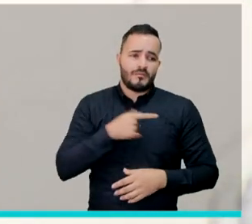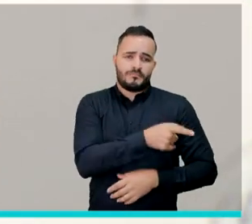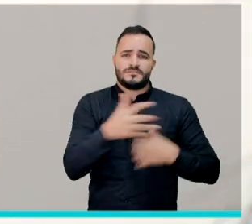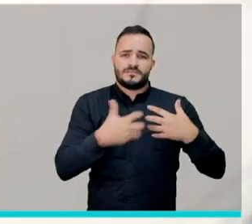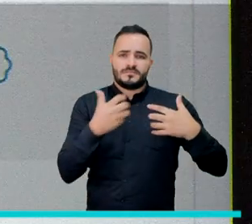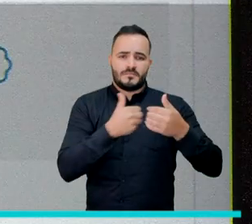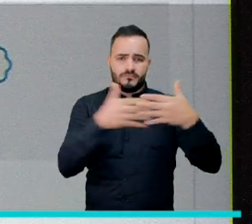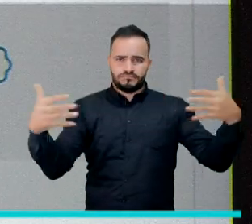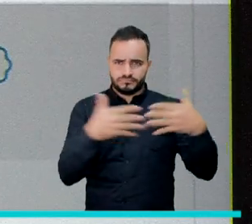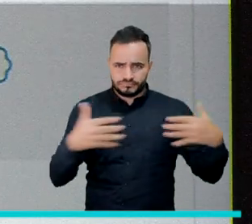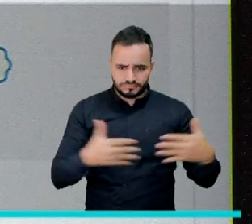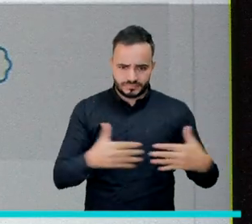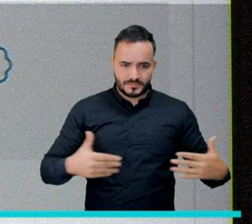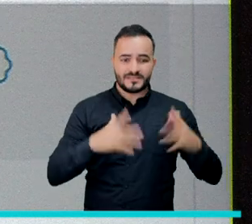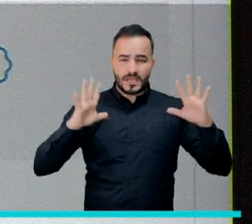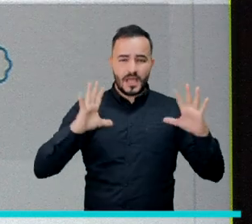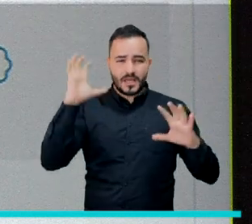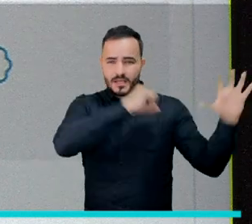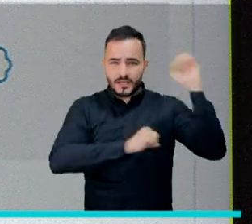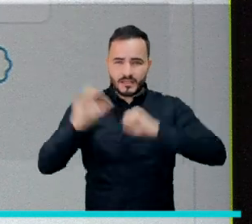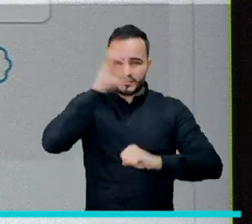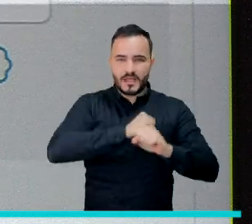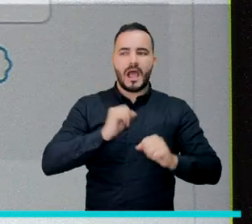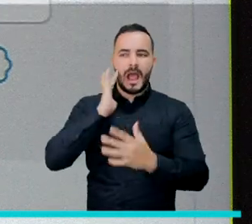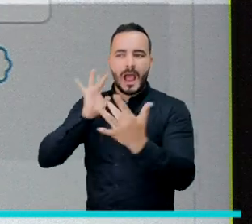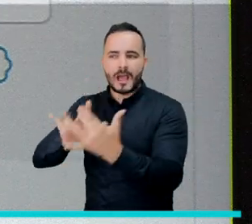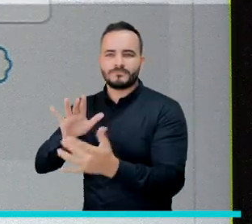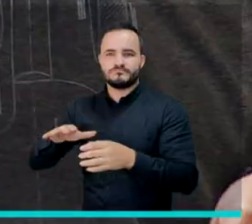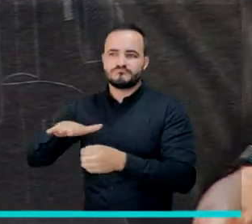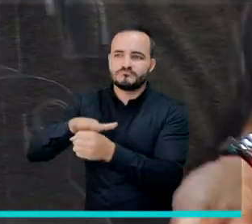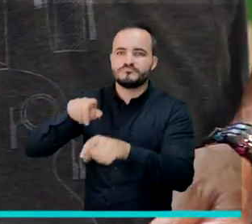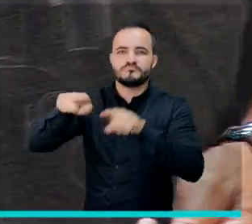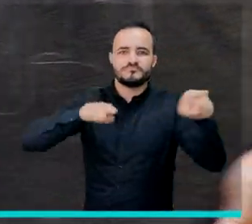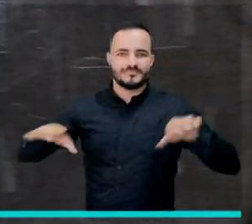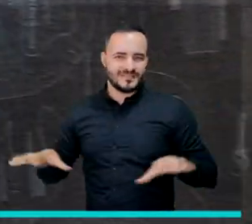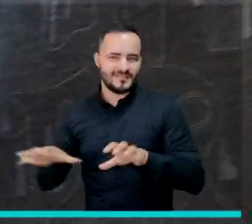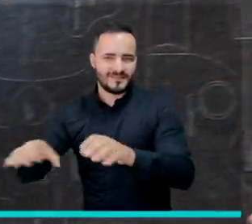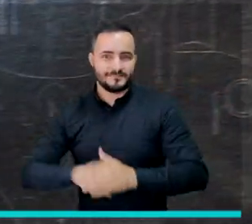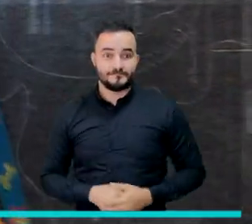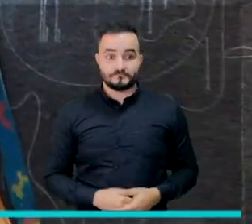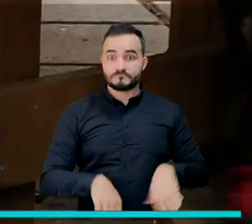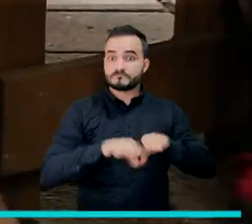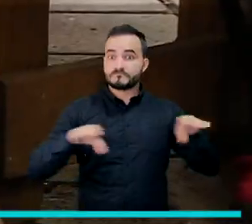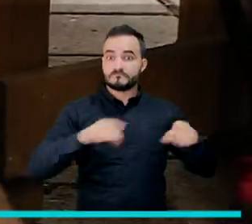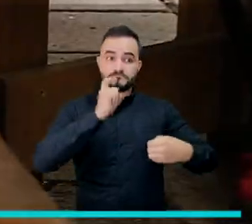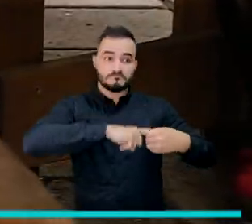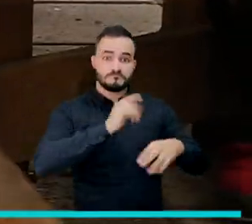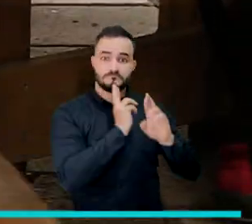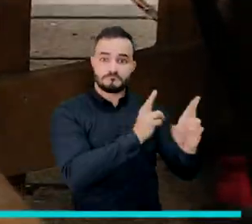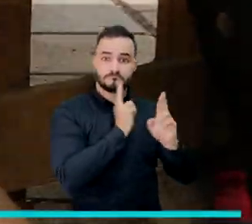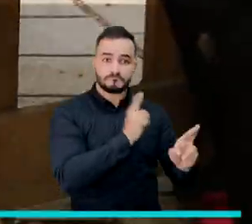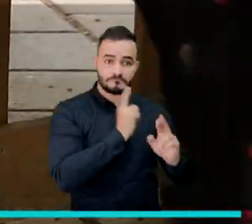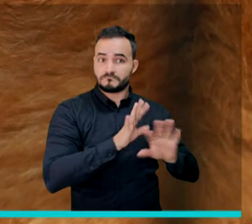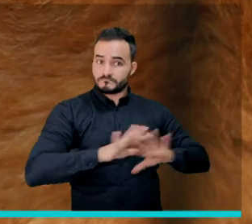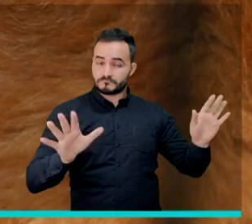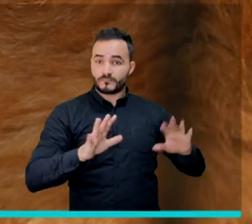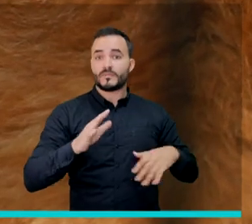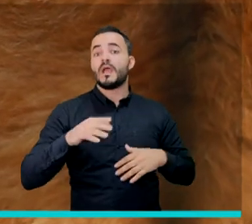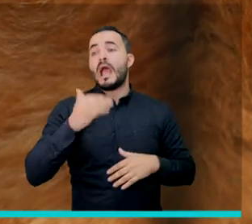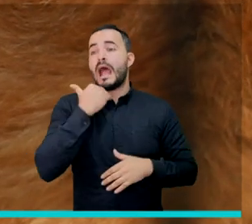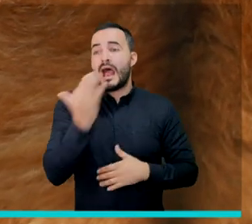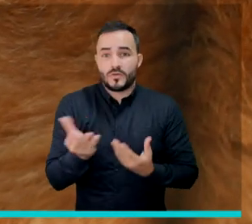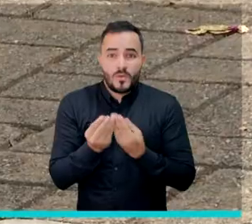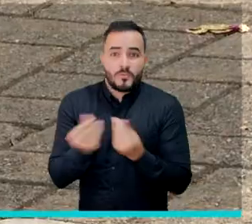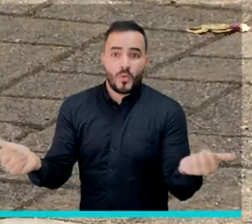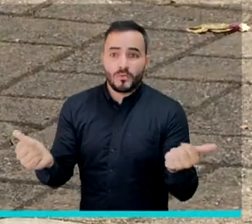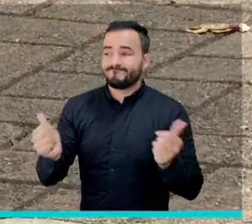empezar a programar actividades en el territorio. En la plataforma además de registrar el animal pueden reportar la pérdida